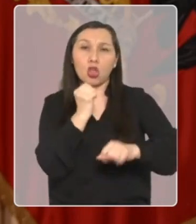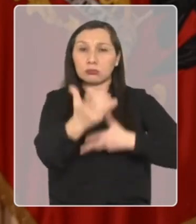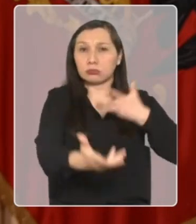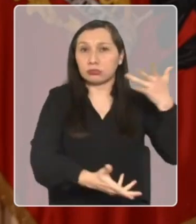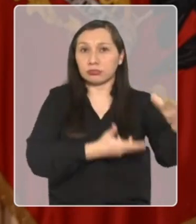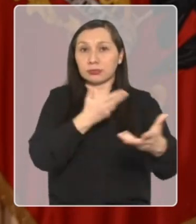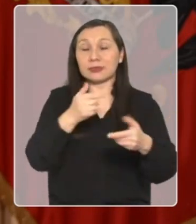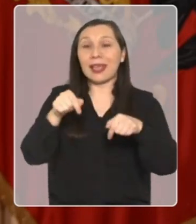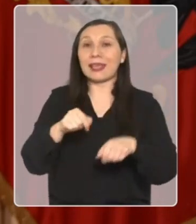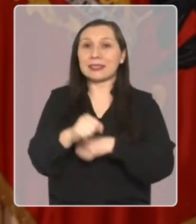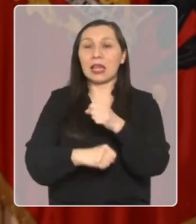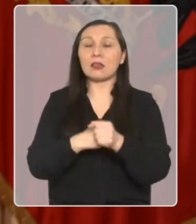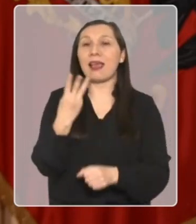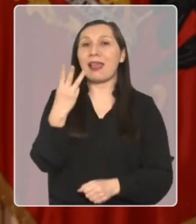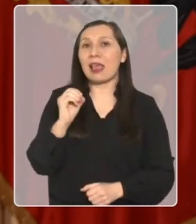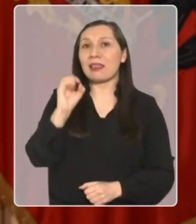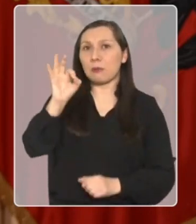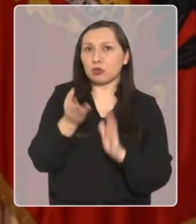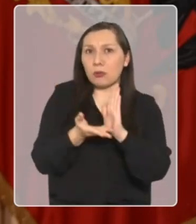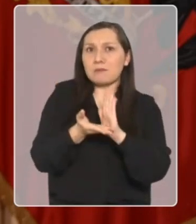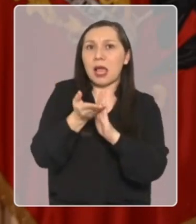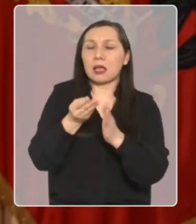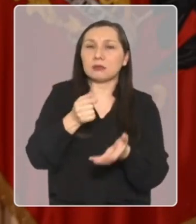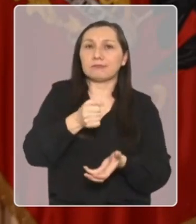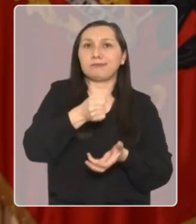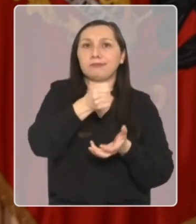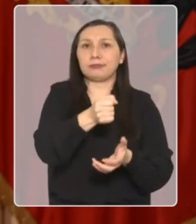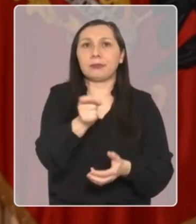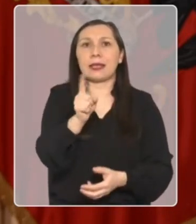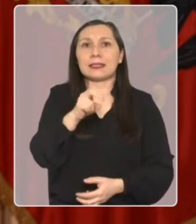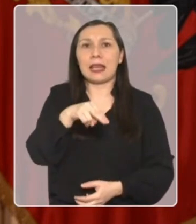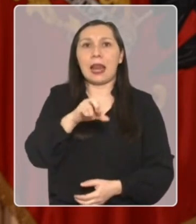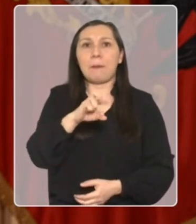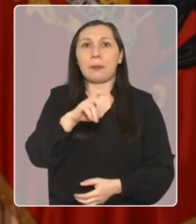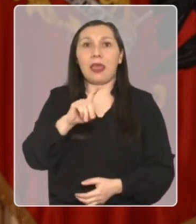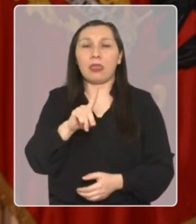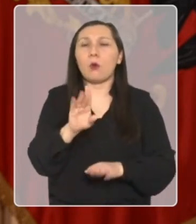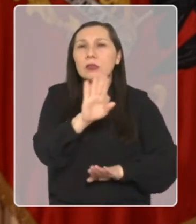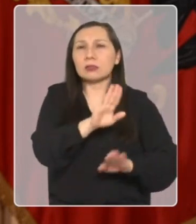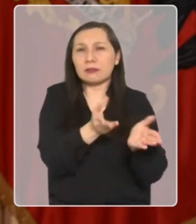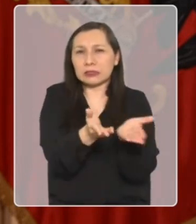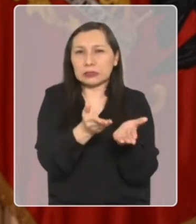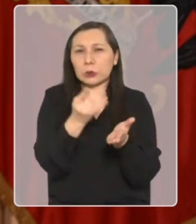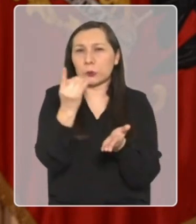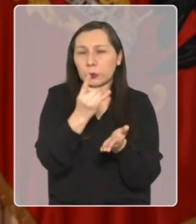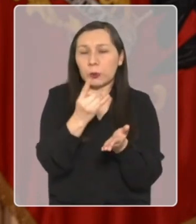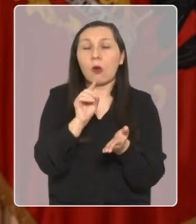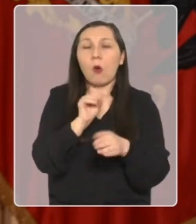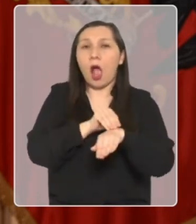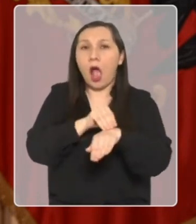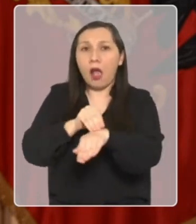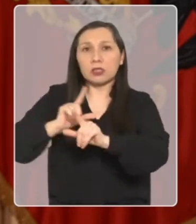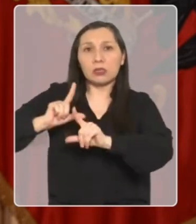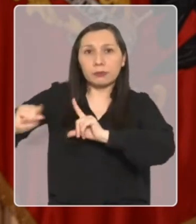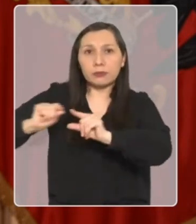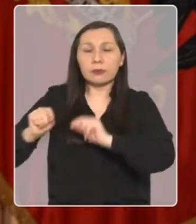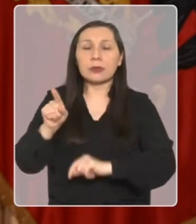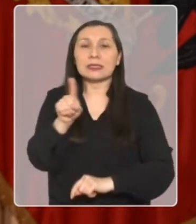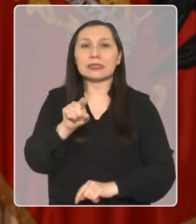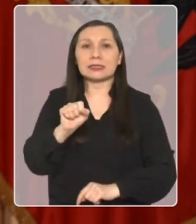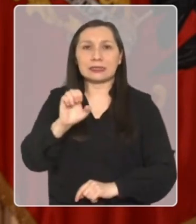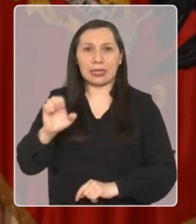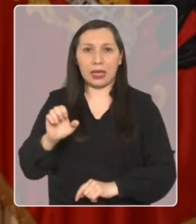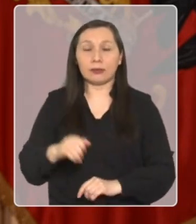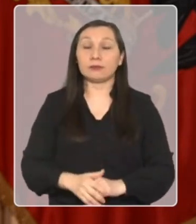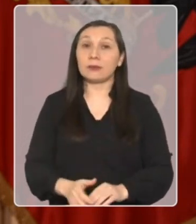incendios, este año en un 30% los recursos de Senapred para modernizar, por ejemplo, el sistema de alertas de evacuación SAE.